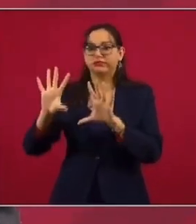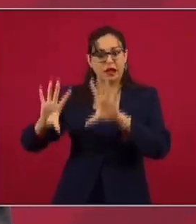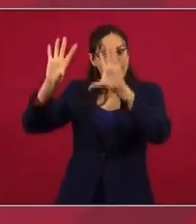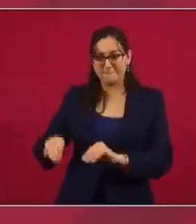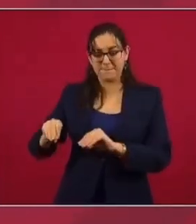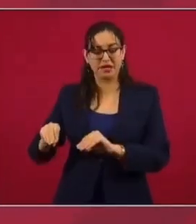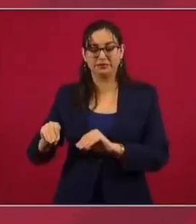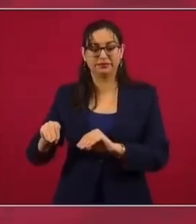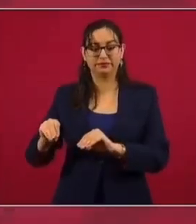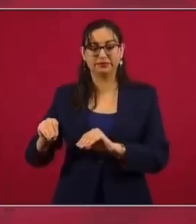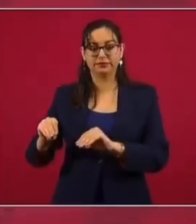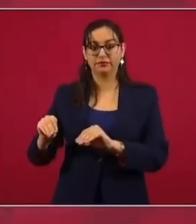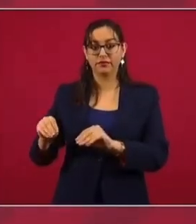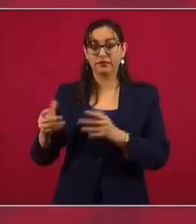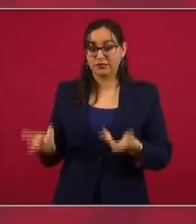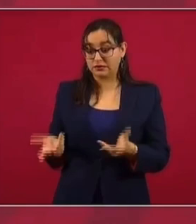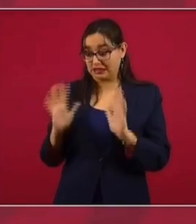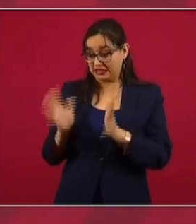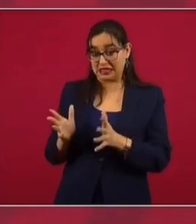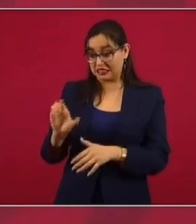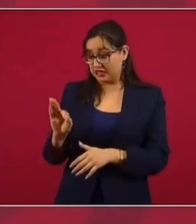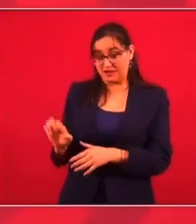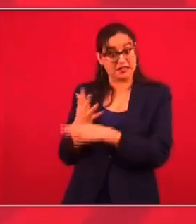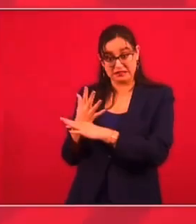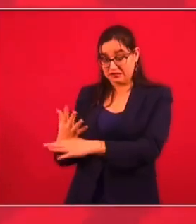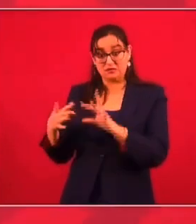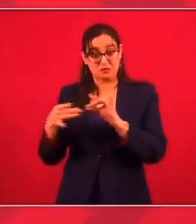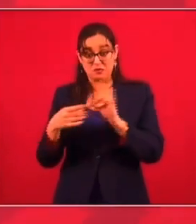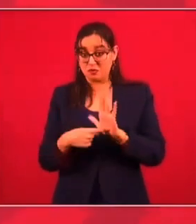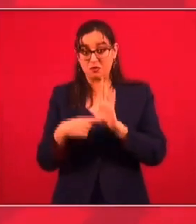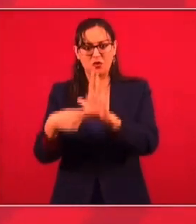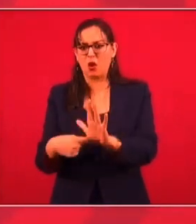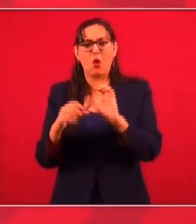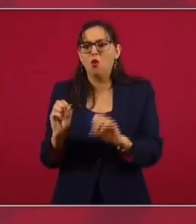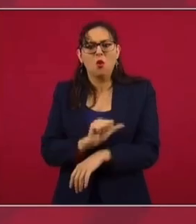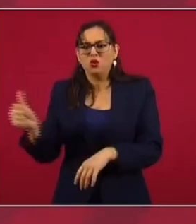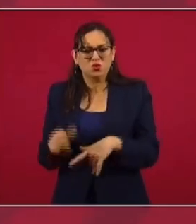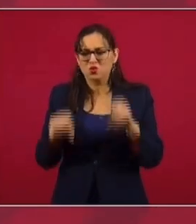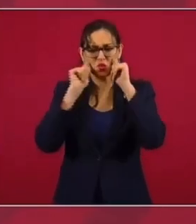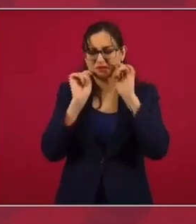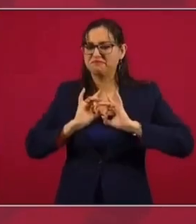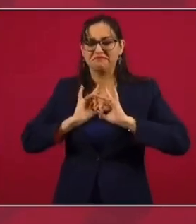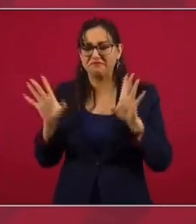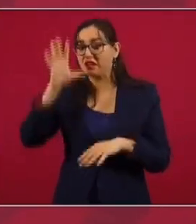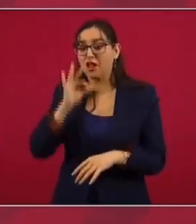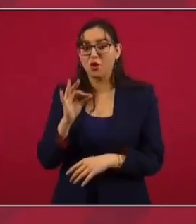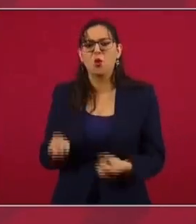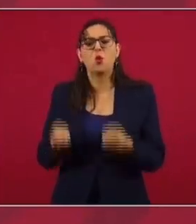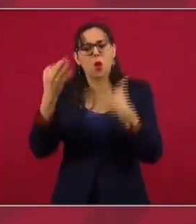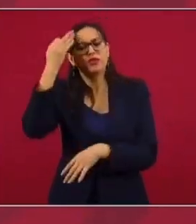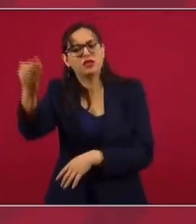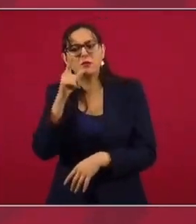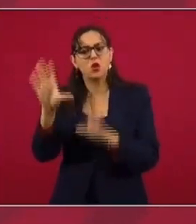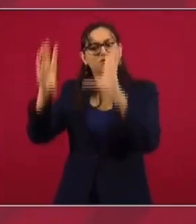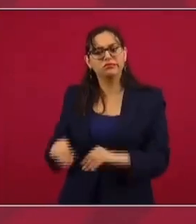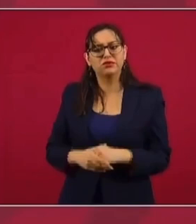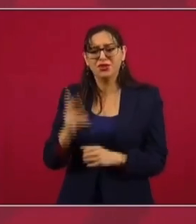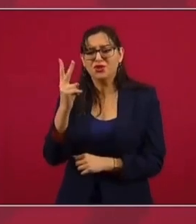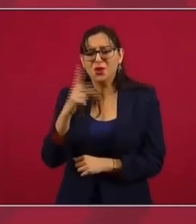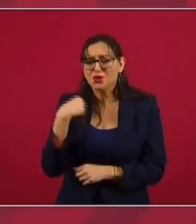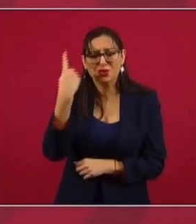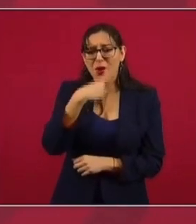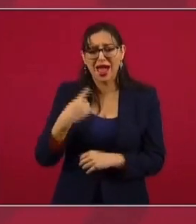ocurrió por las causas que sostiene la Comisión Federal de Electricidad, o por cualquier causa, en dos horas se restableció el servicio